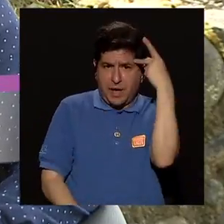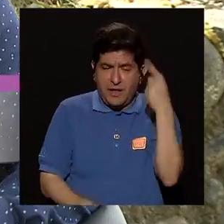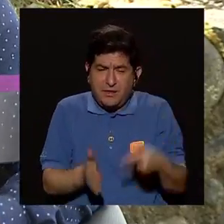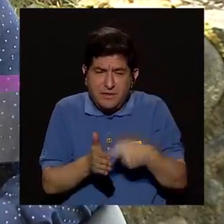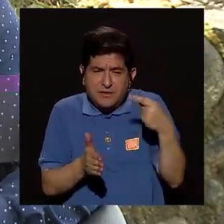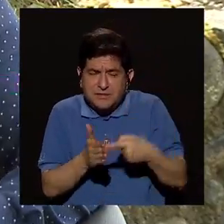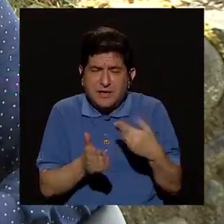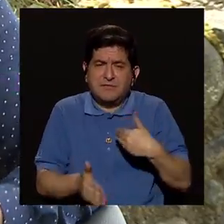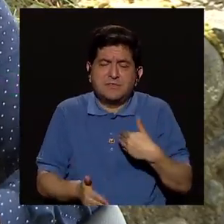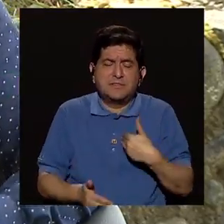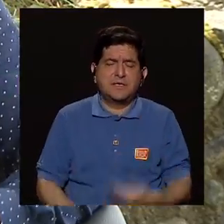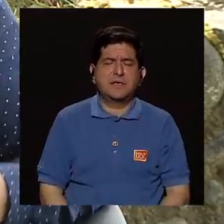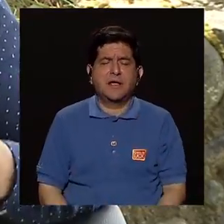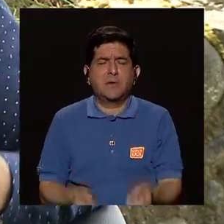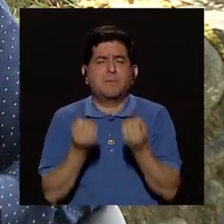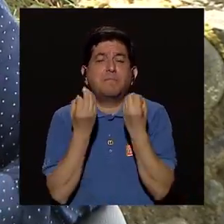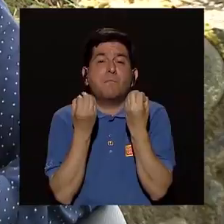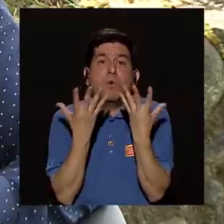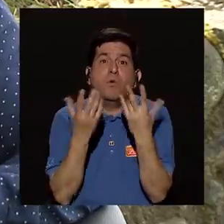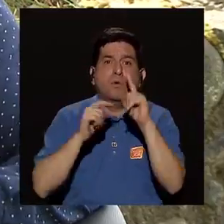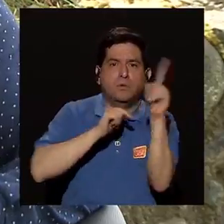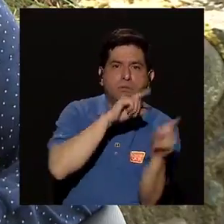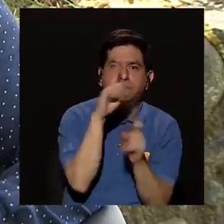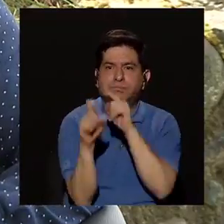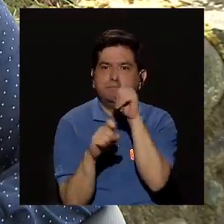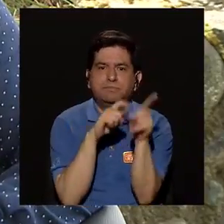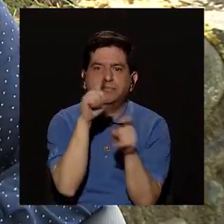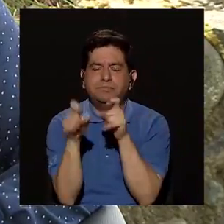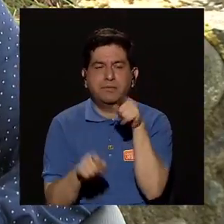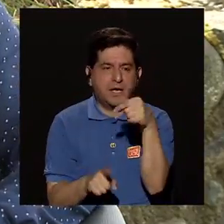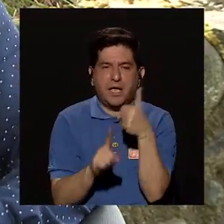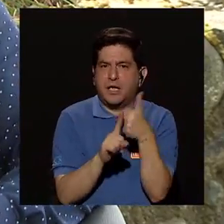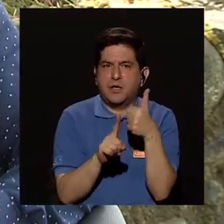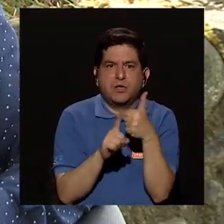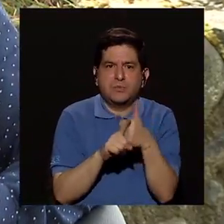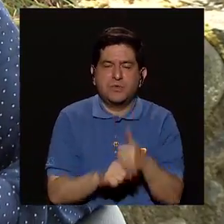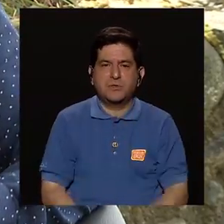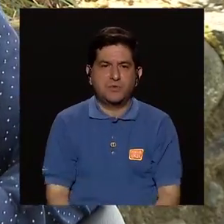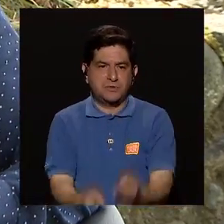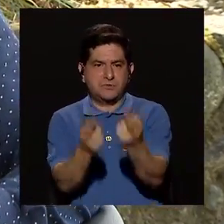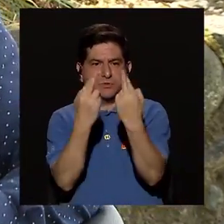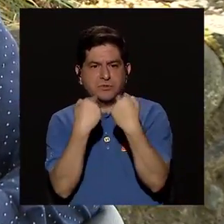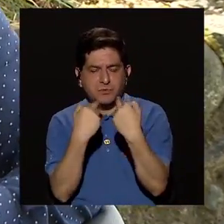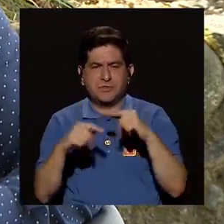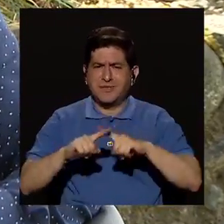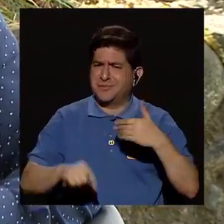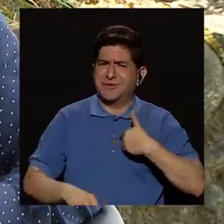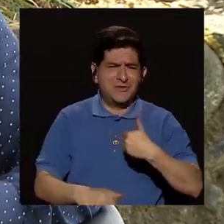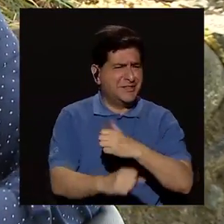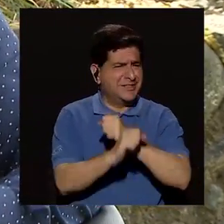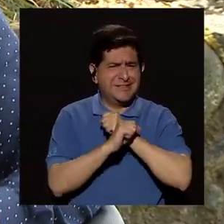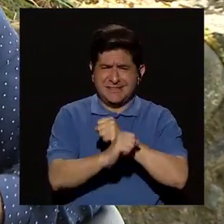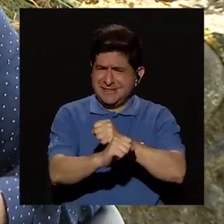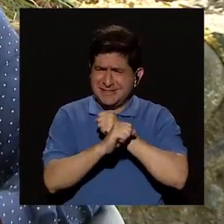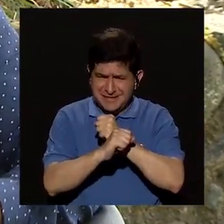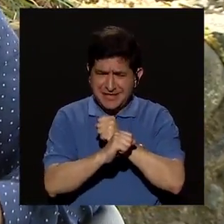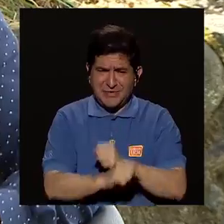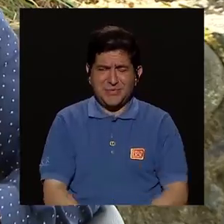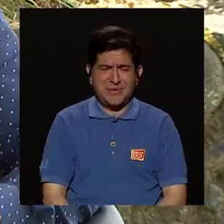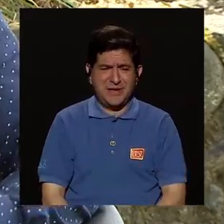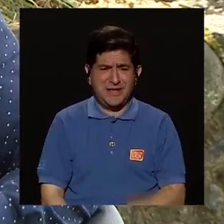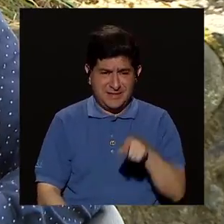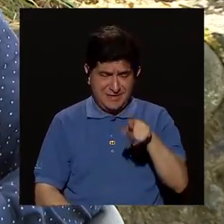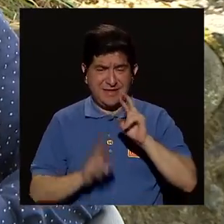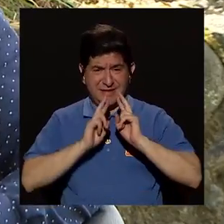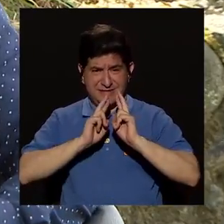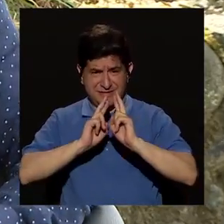que a veces tienen tantas y tantas preguntas y que ellos mismos a veces se contestan pero no tienen la seguridad si lo que